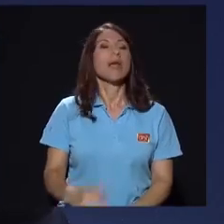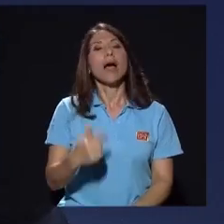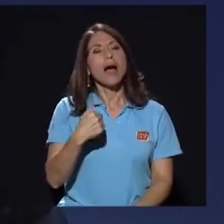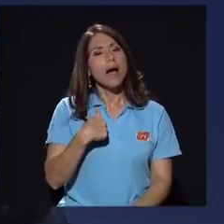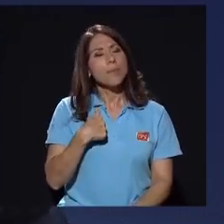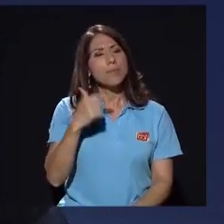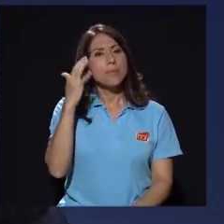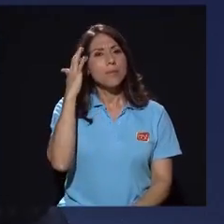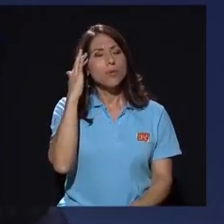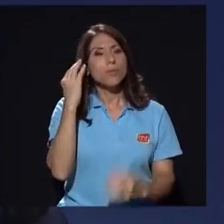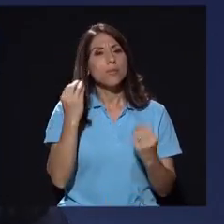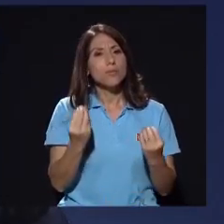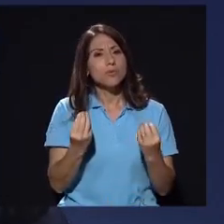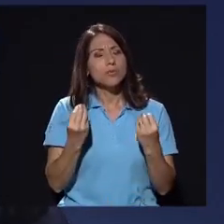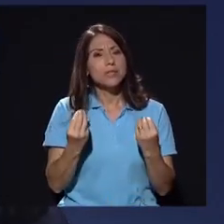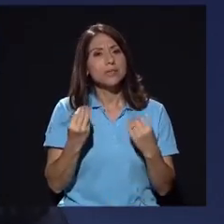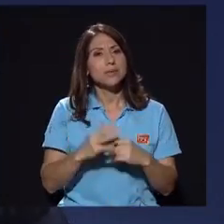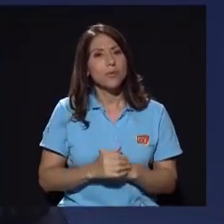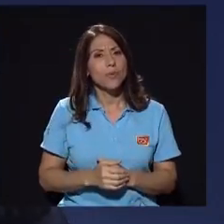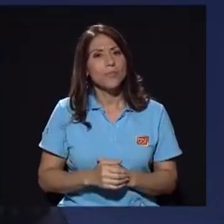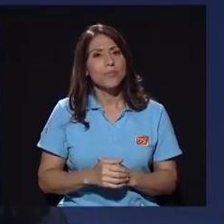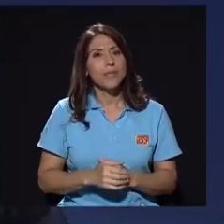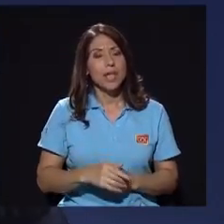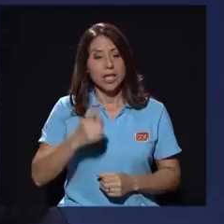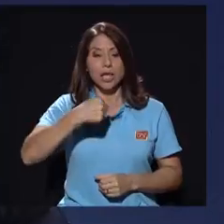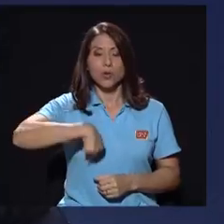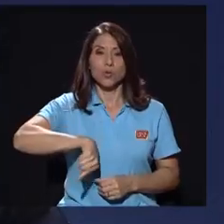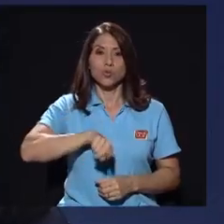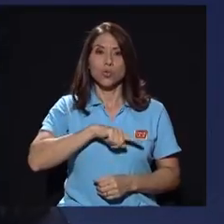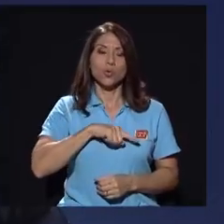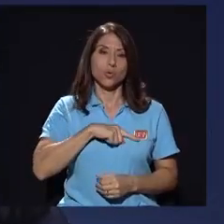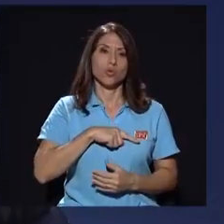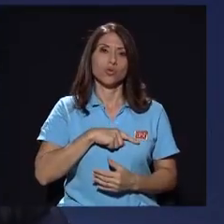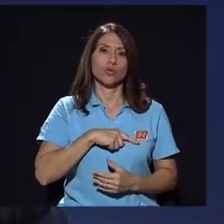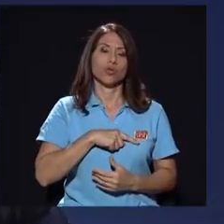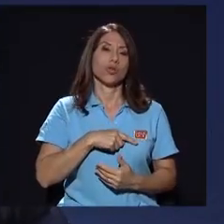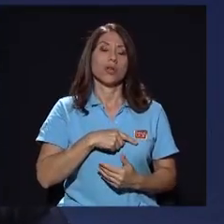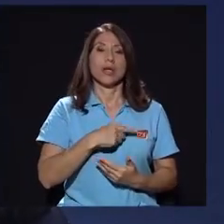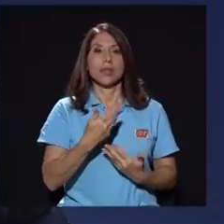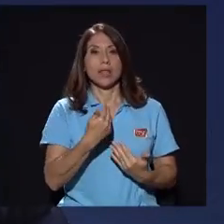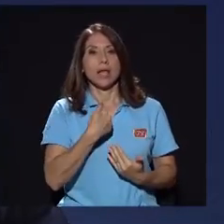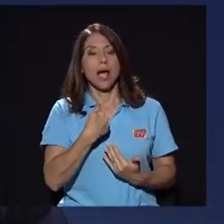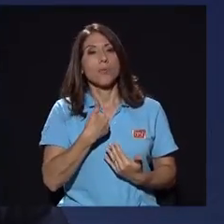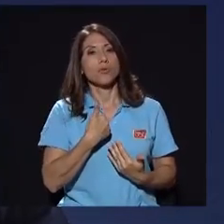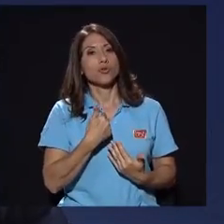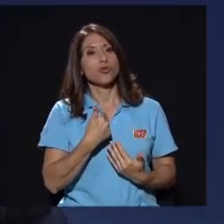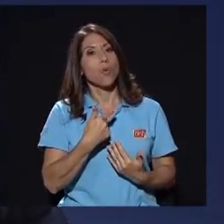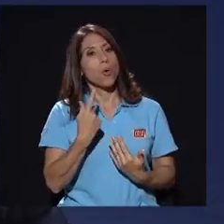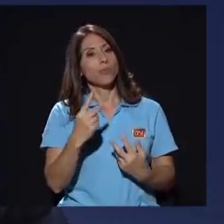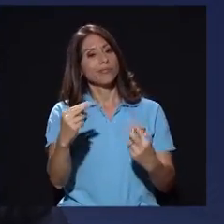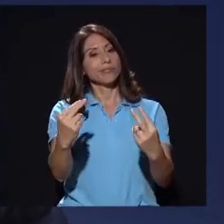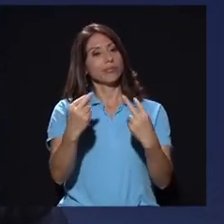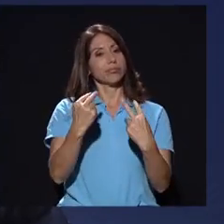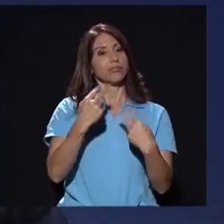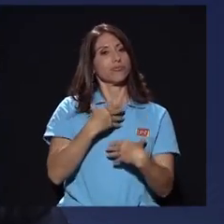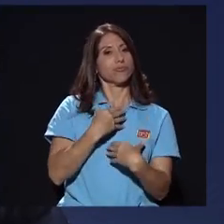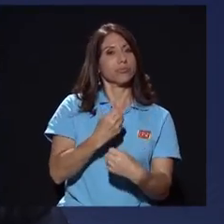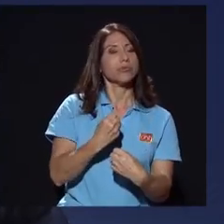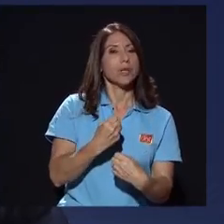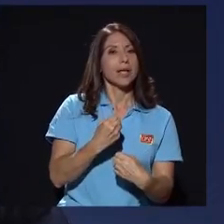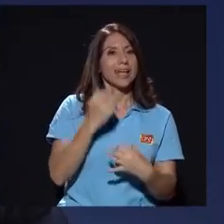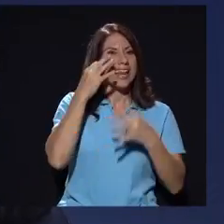me preocupa muchísimo que la credibilidad que podríamos tener nosotros ante las fuentes, fuentes oficiales, de algún modo